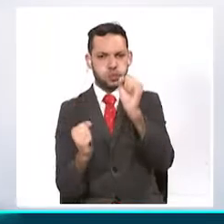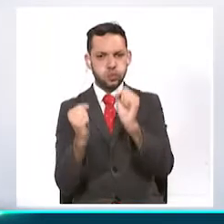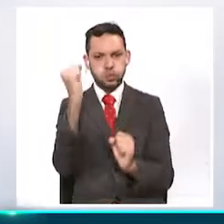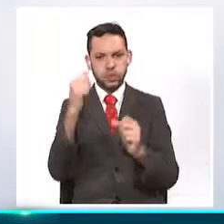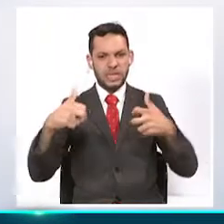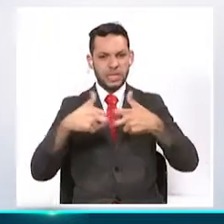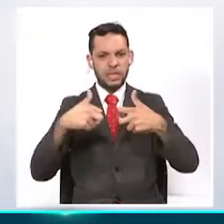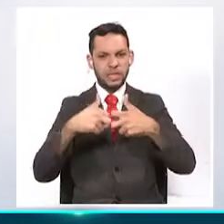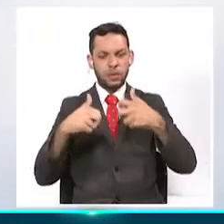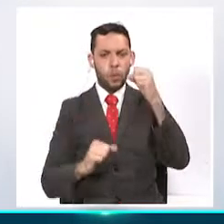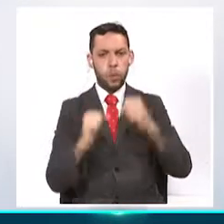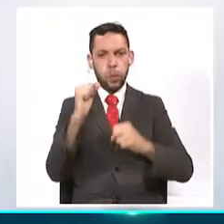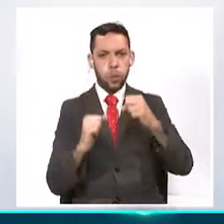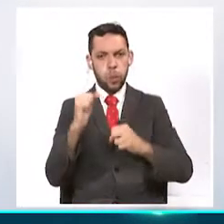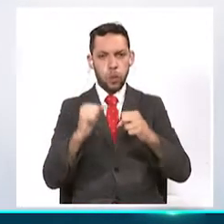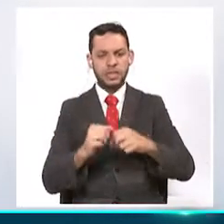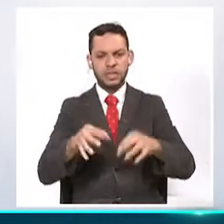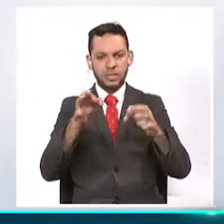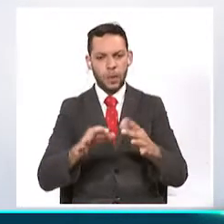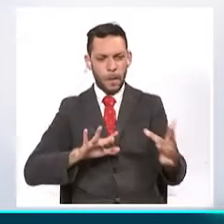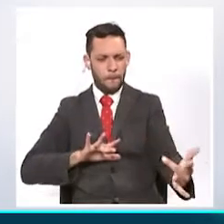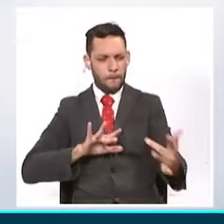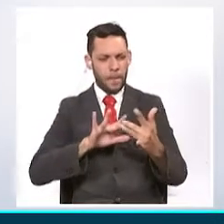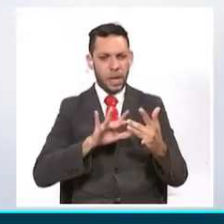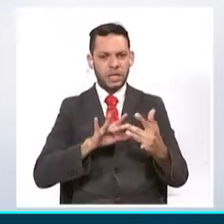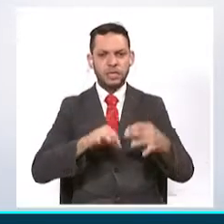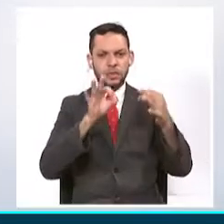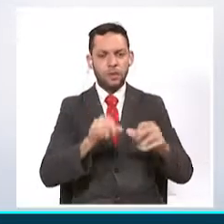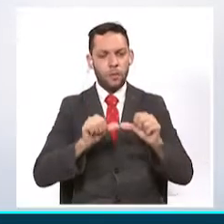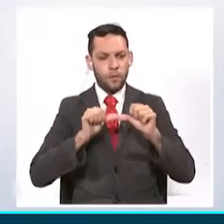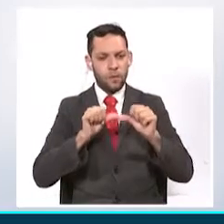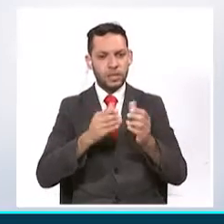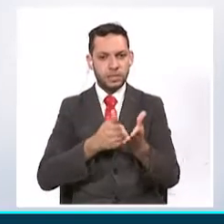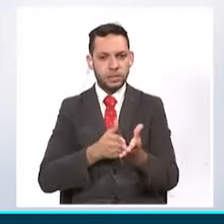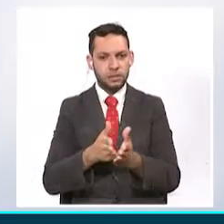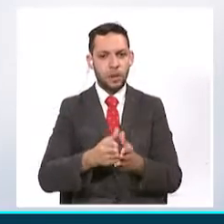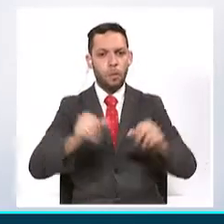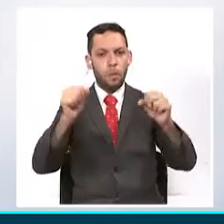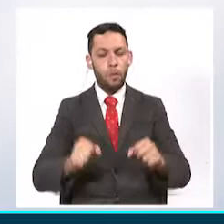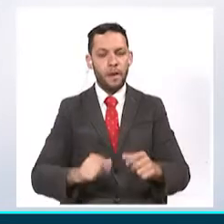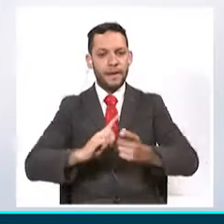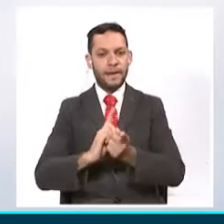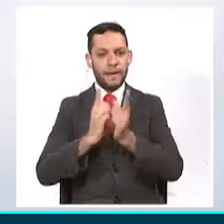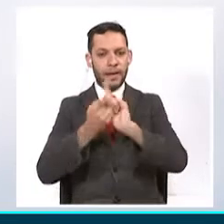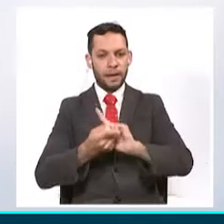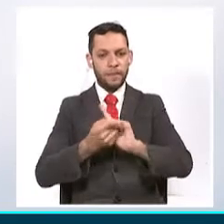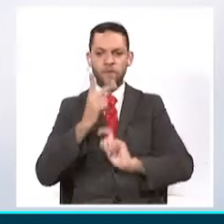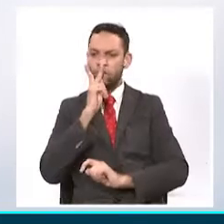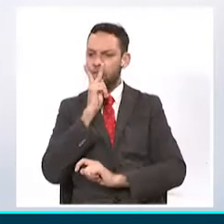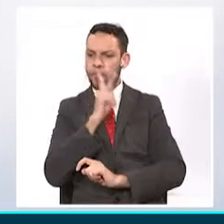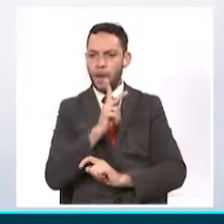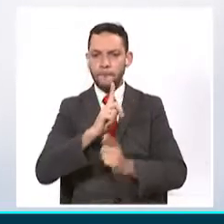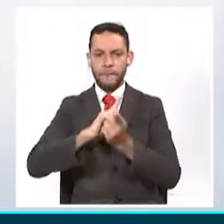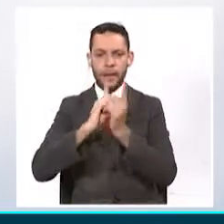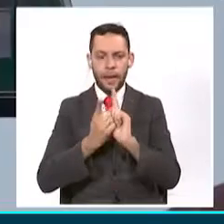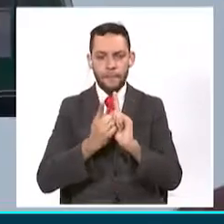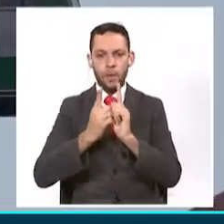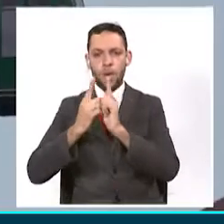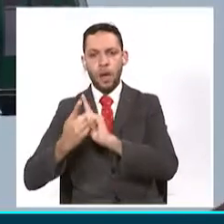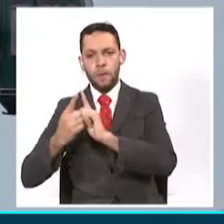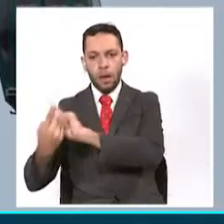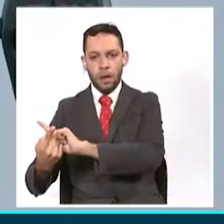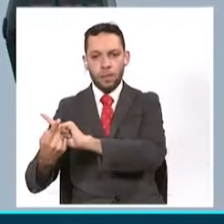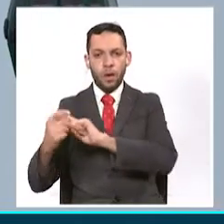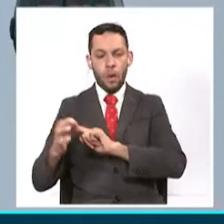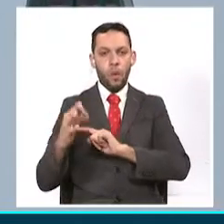de paso directo. Es decir, que el motor puede cambiar de velocidades en vez de estar cambiando de